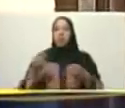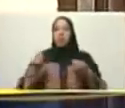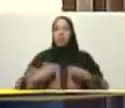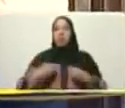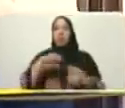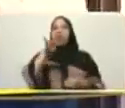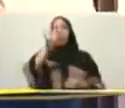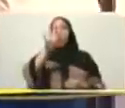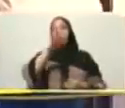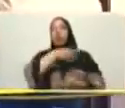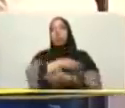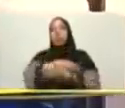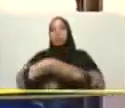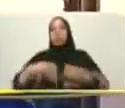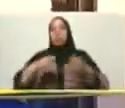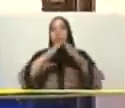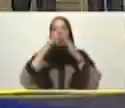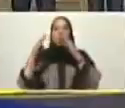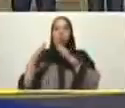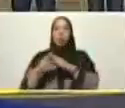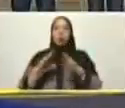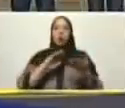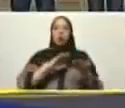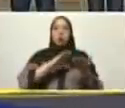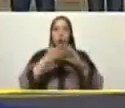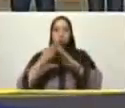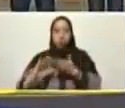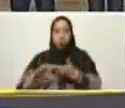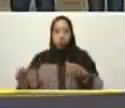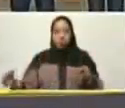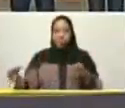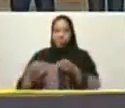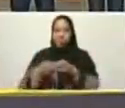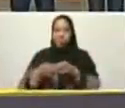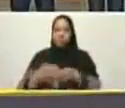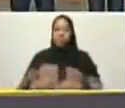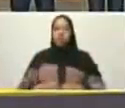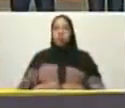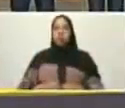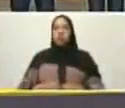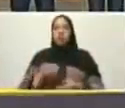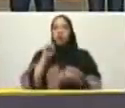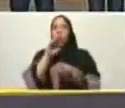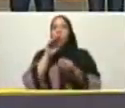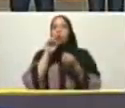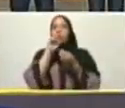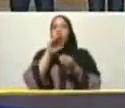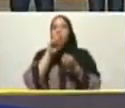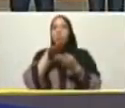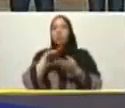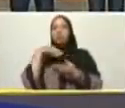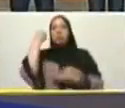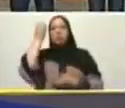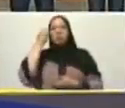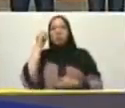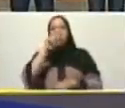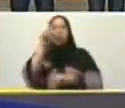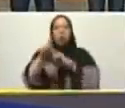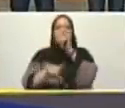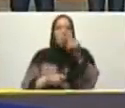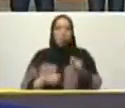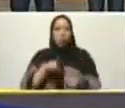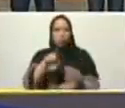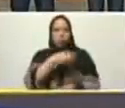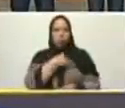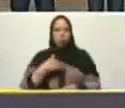cuatro millones desde aquí desde el consejo comunal el edén pero no sé si usted tiene alguna pregunta para Luisa o para alguno de los compañeros